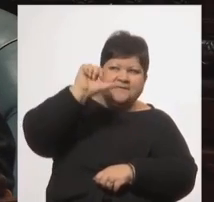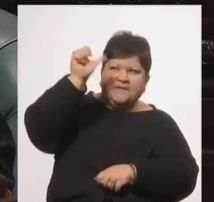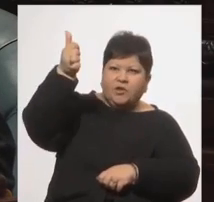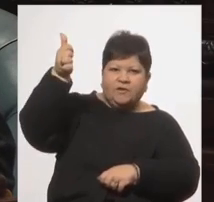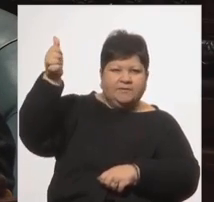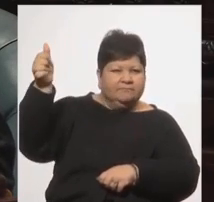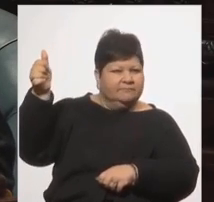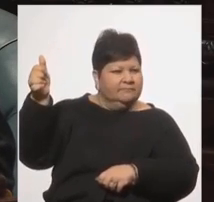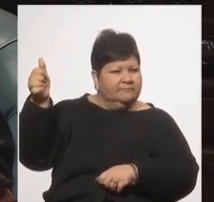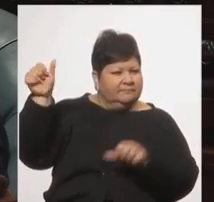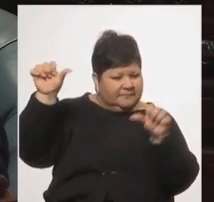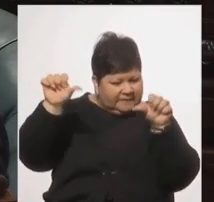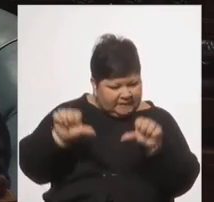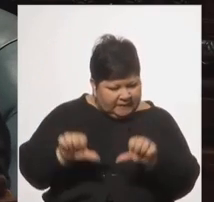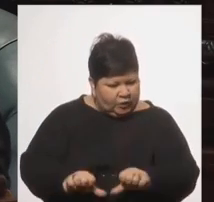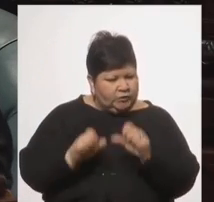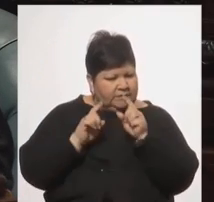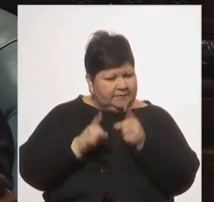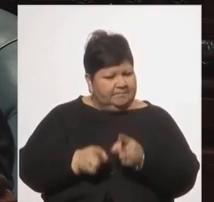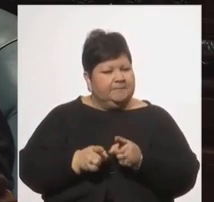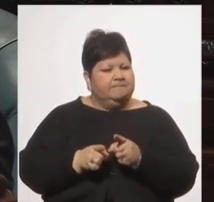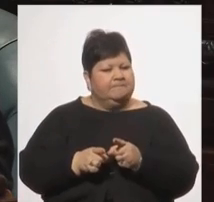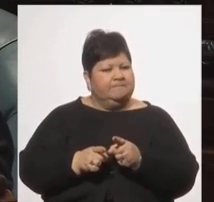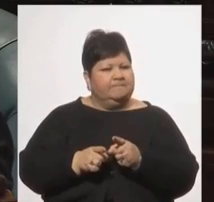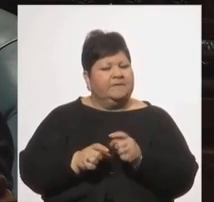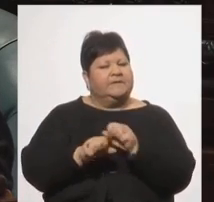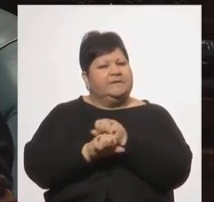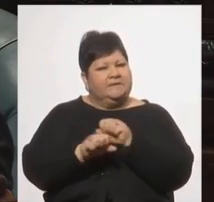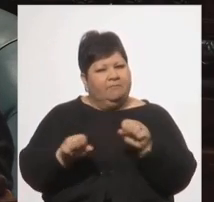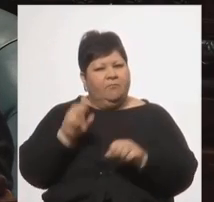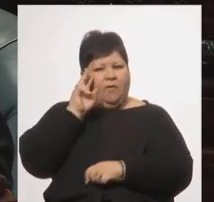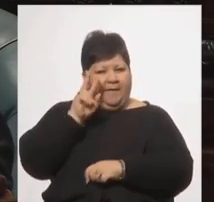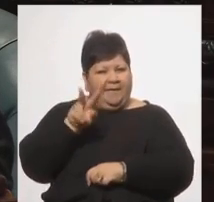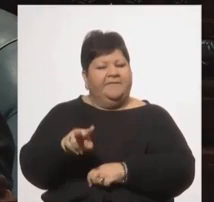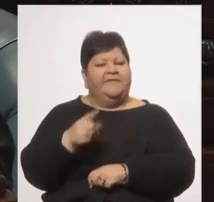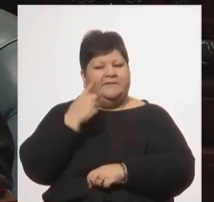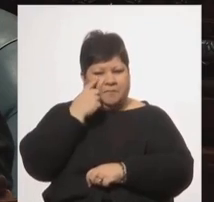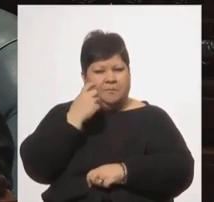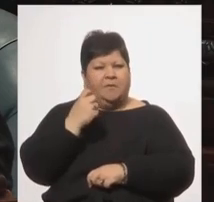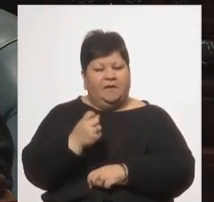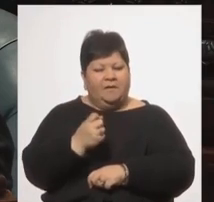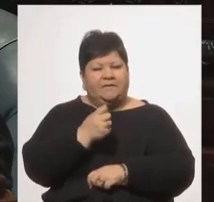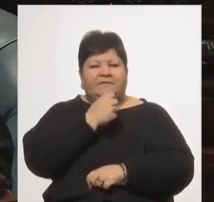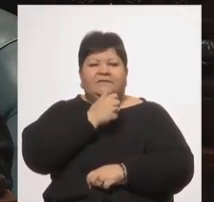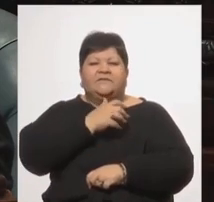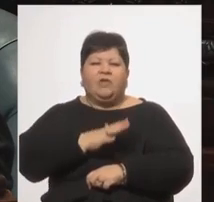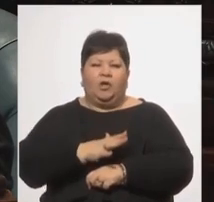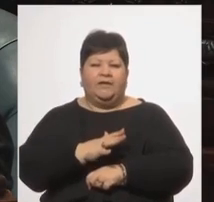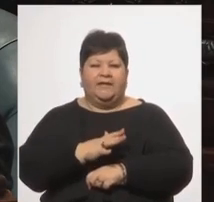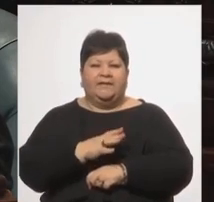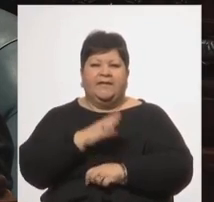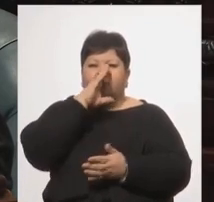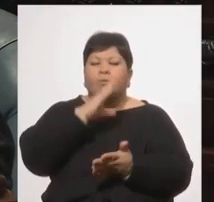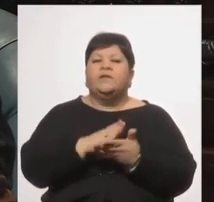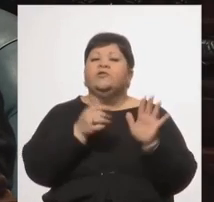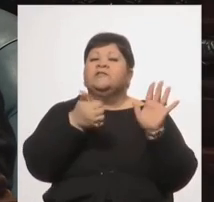derrotas, bien se podría leer una buena parte de la historia de nuestras últimas seis décadas.